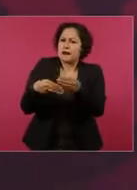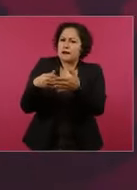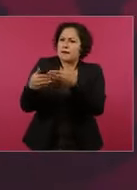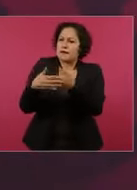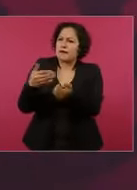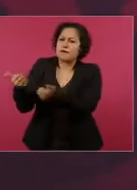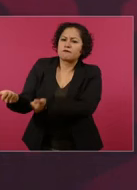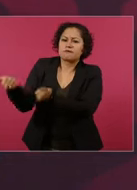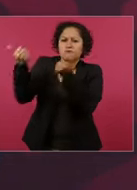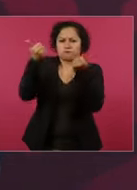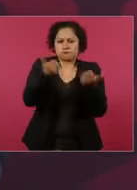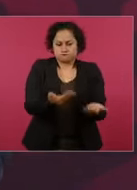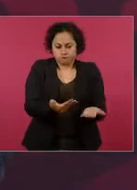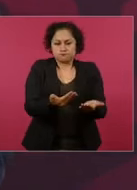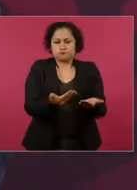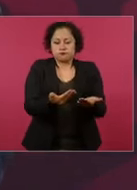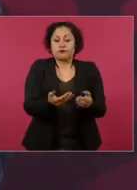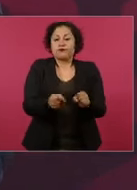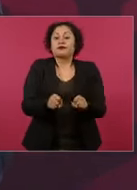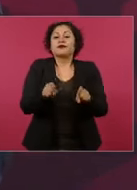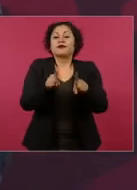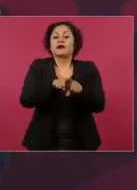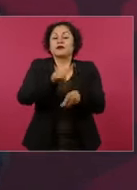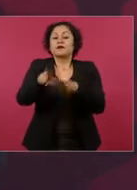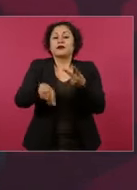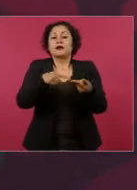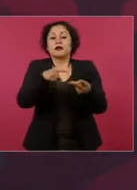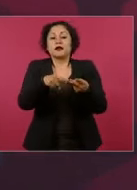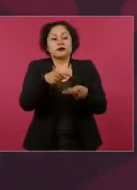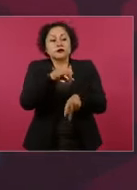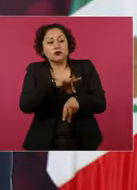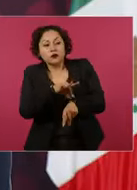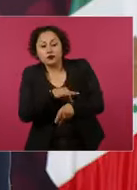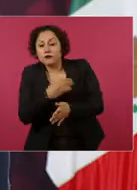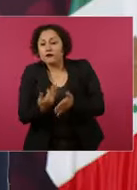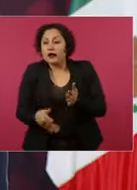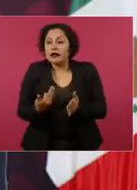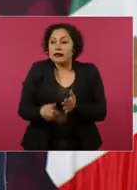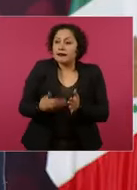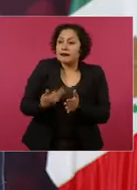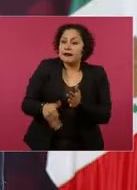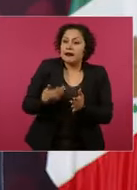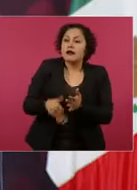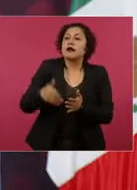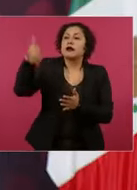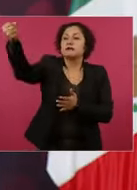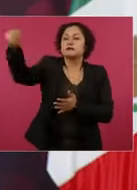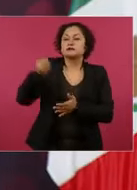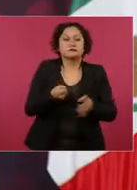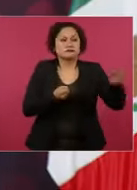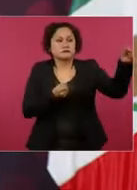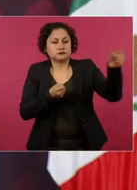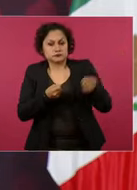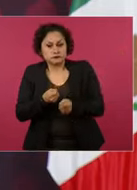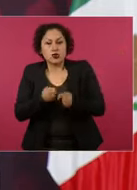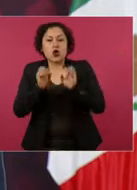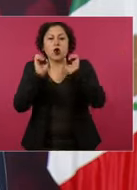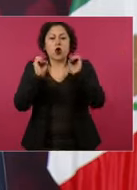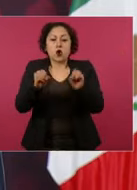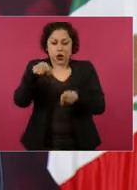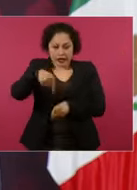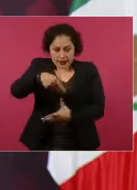médicos, sobre todo de especialistas, queremos agradecer mucho,